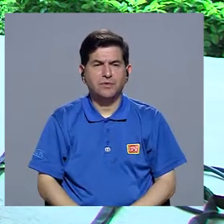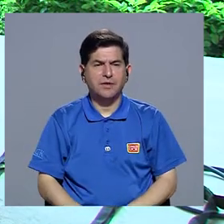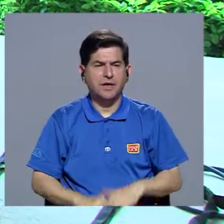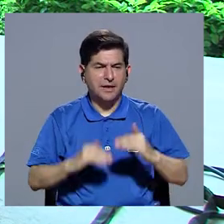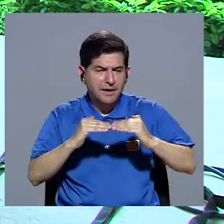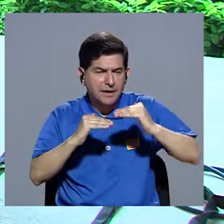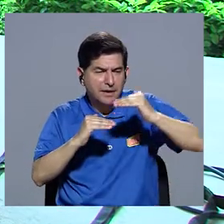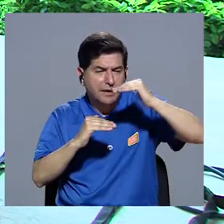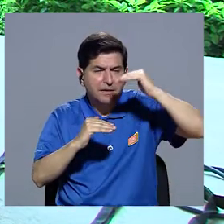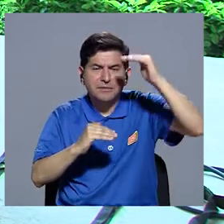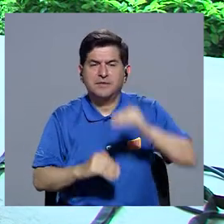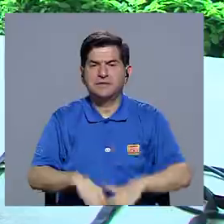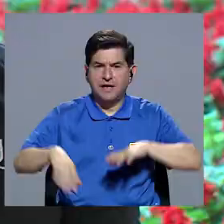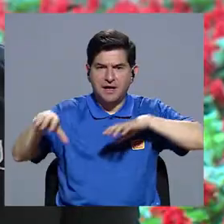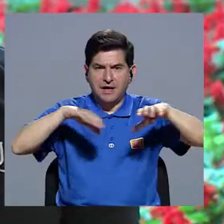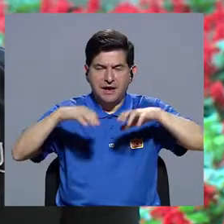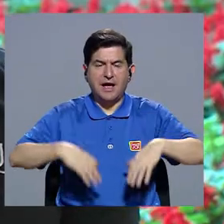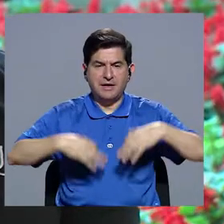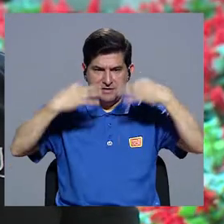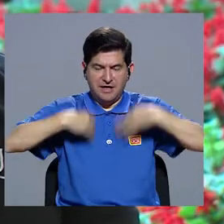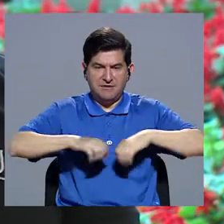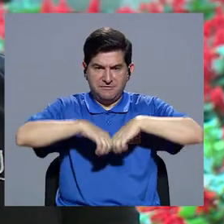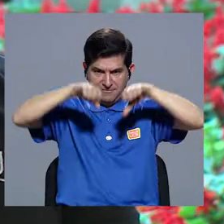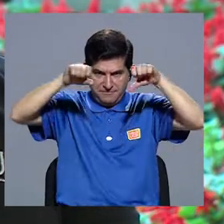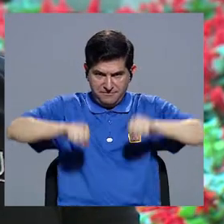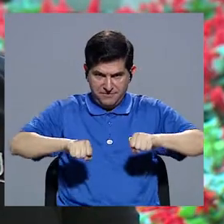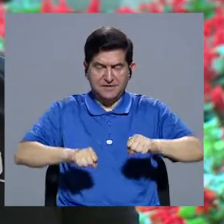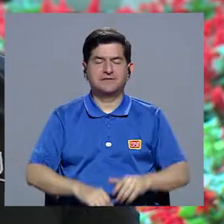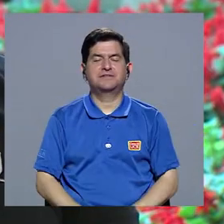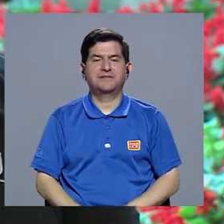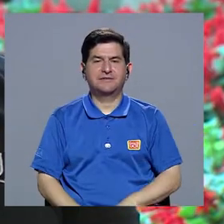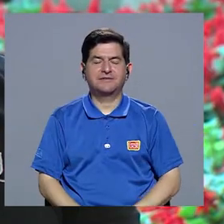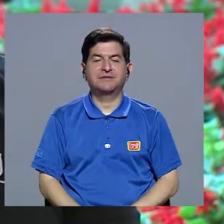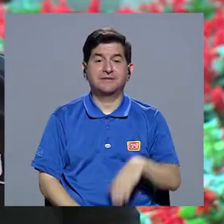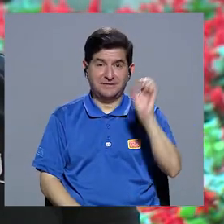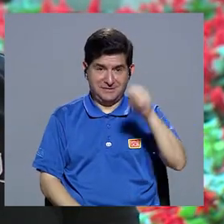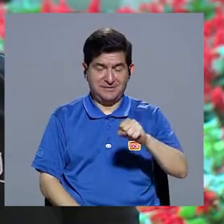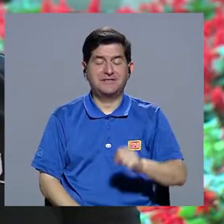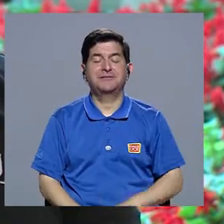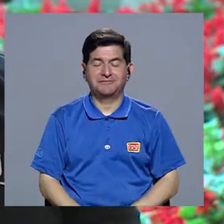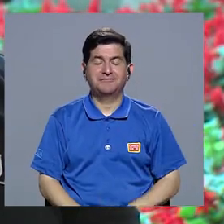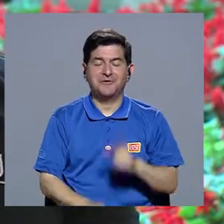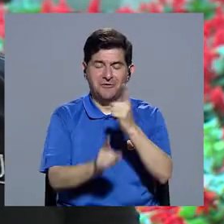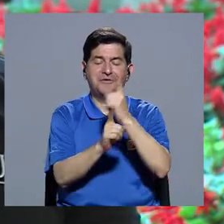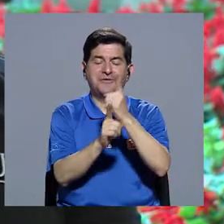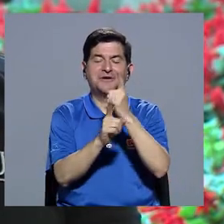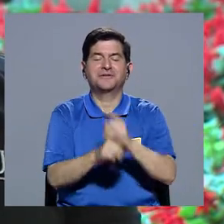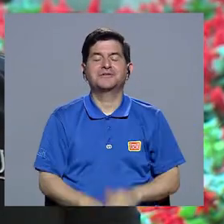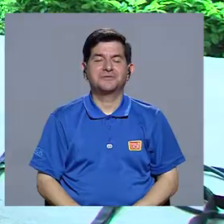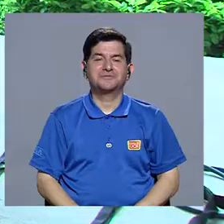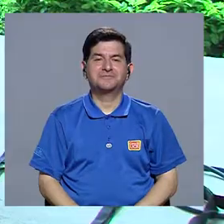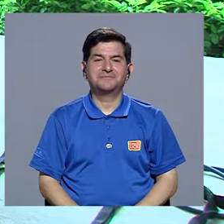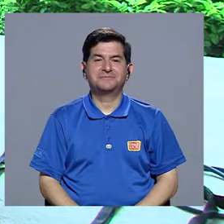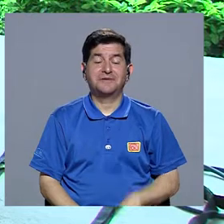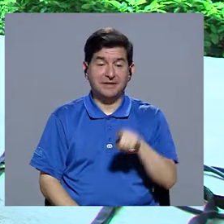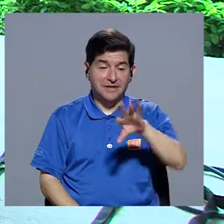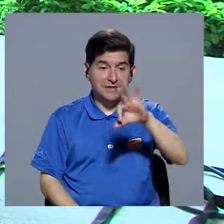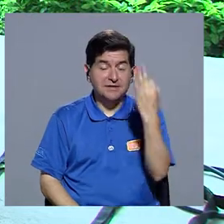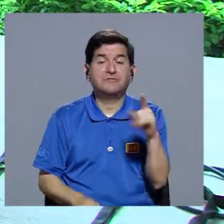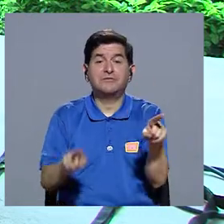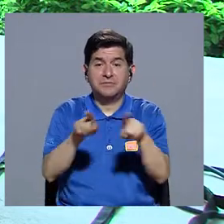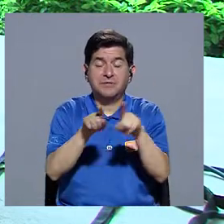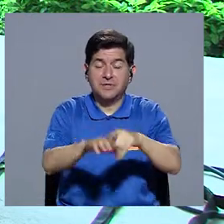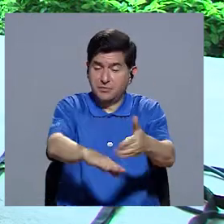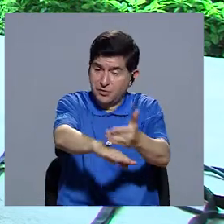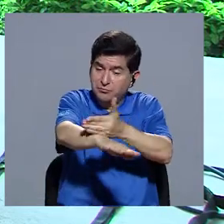poquito más de actividad física y ejercicio. Actividad física sistematizada, sí, claro, ejercicio. Para, pues, para que puedan también